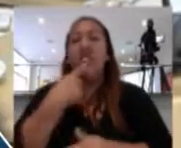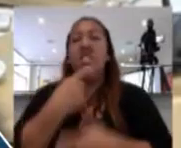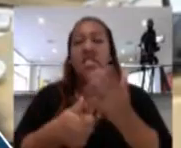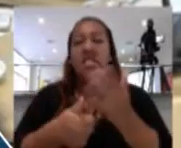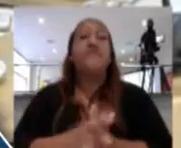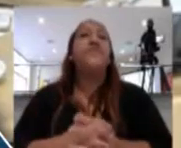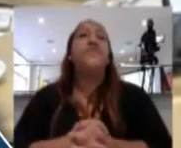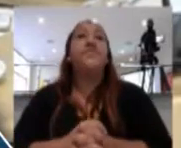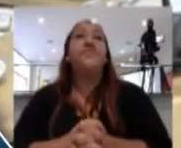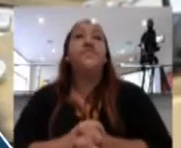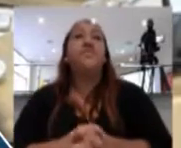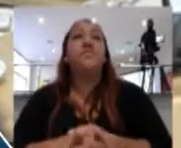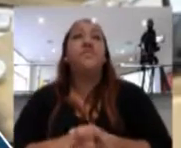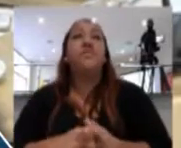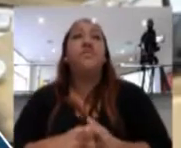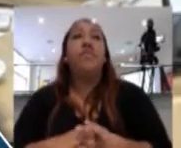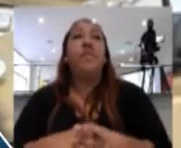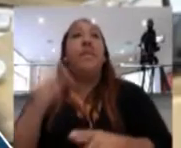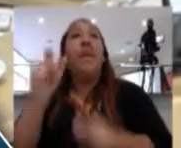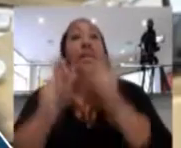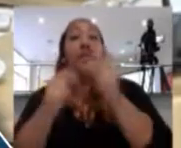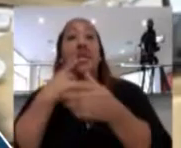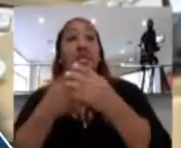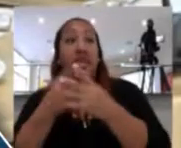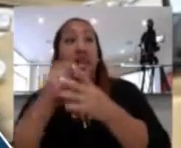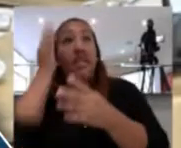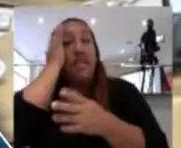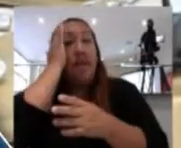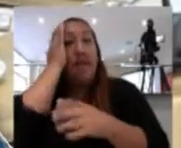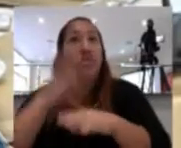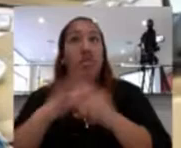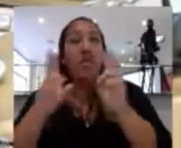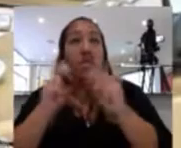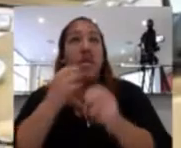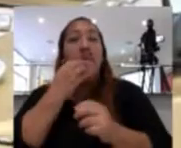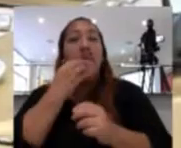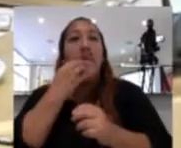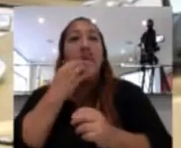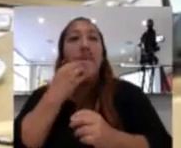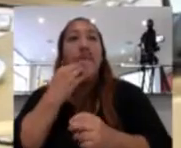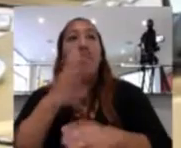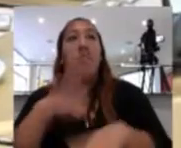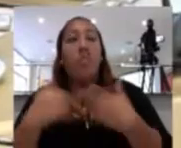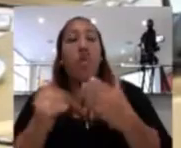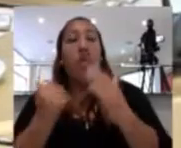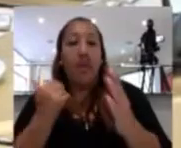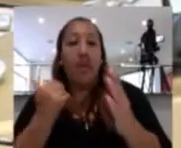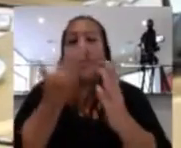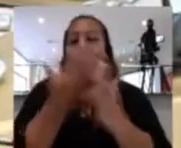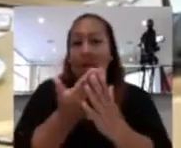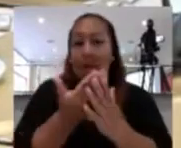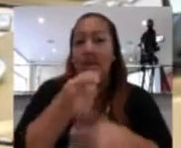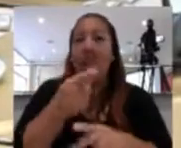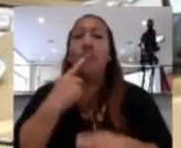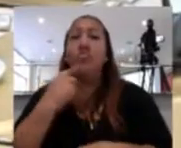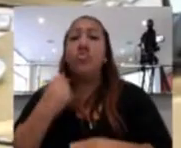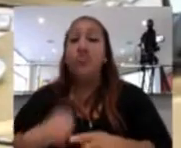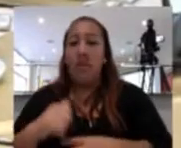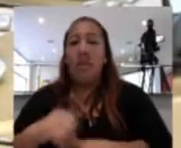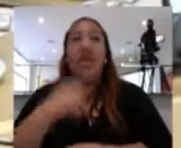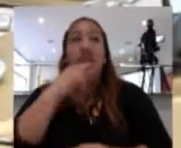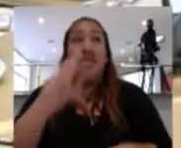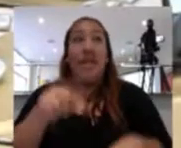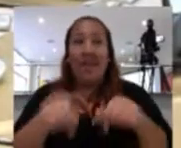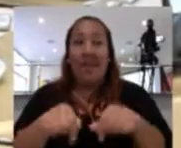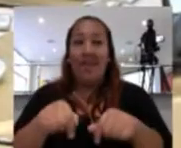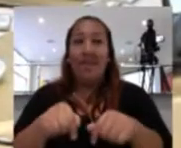ordenanza para que la gente que está envuelta en esta regularización puedan acercarse a la municipalidad. Dice, la